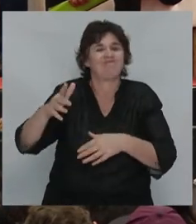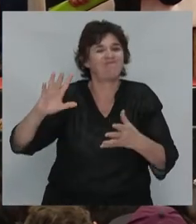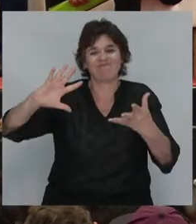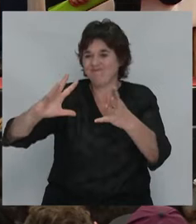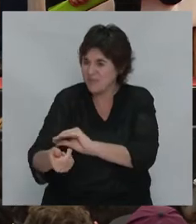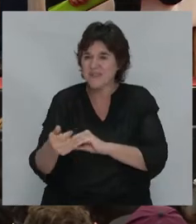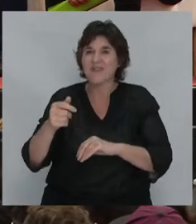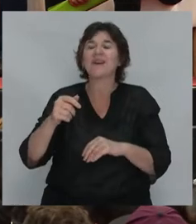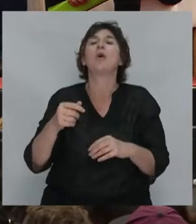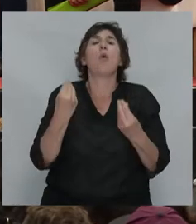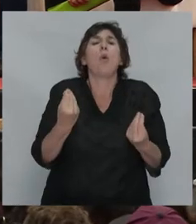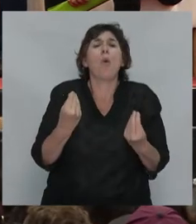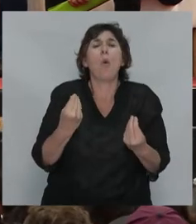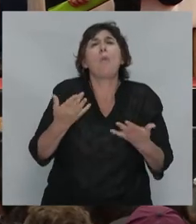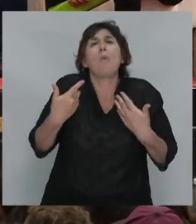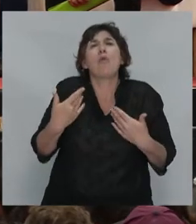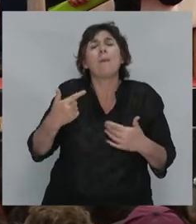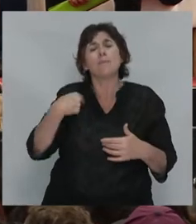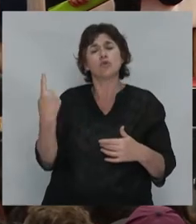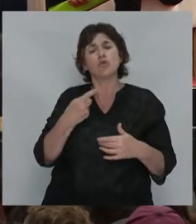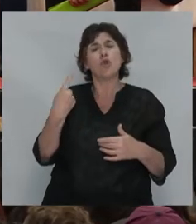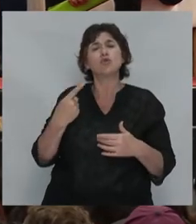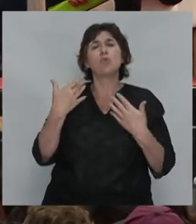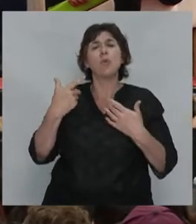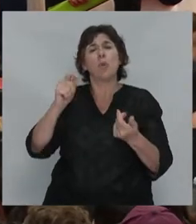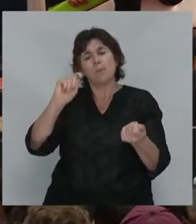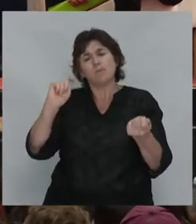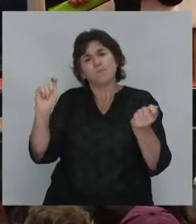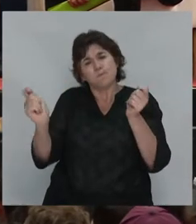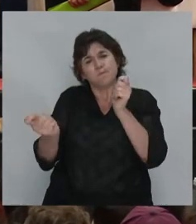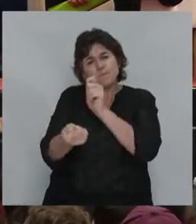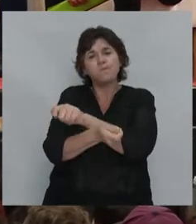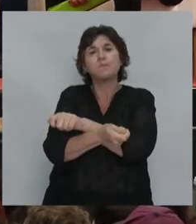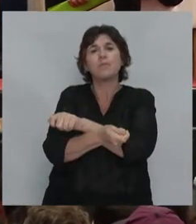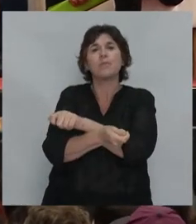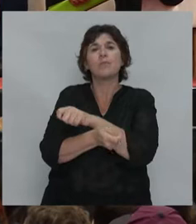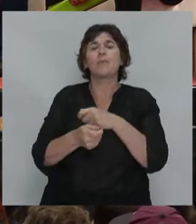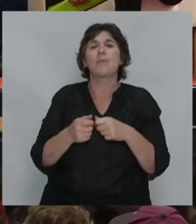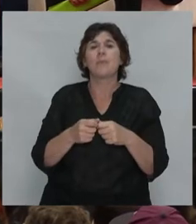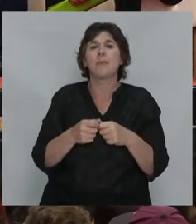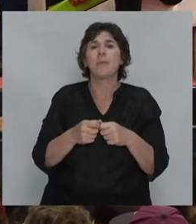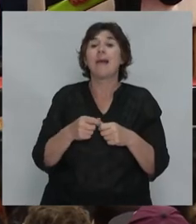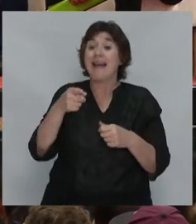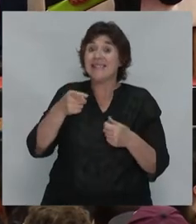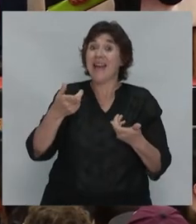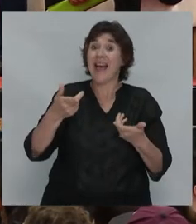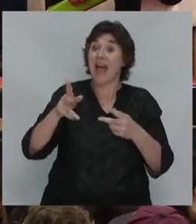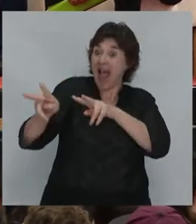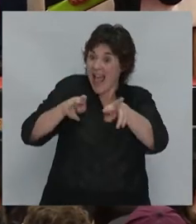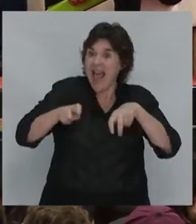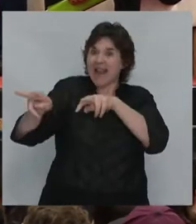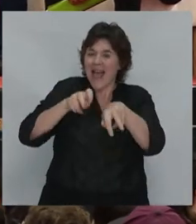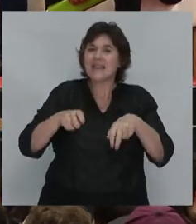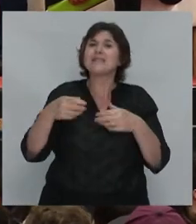con qué herramientas podemos aspirar a convertir la mayor porción posible de esa ganancia en